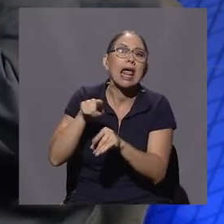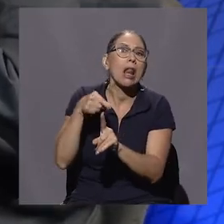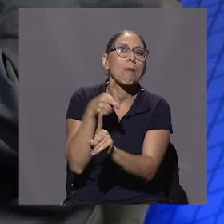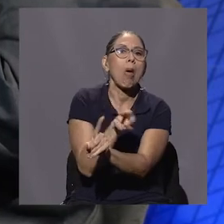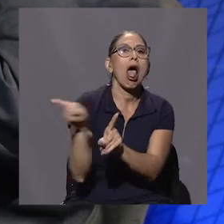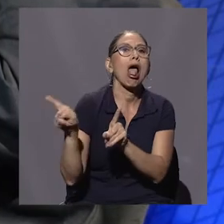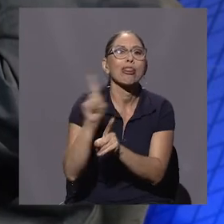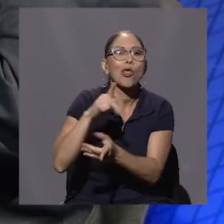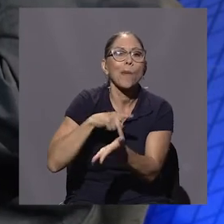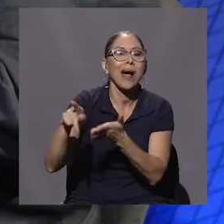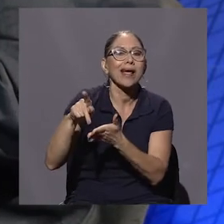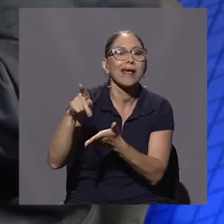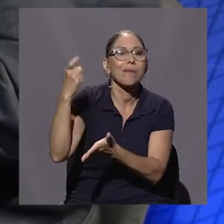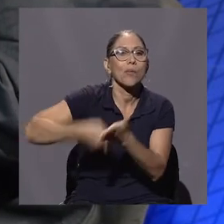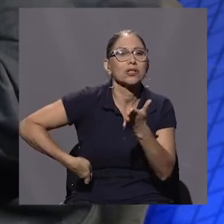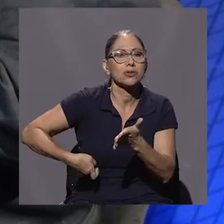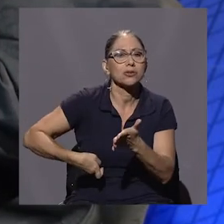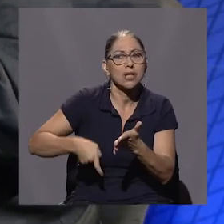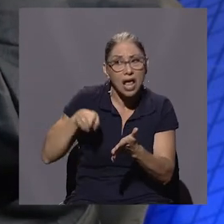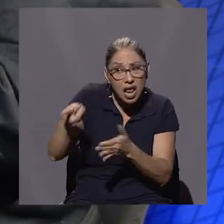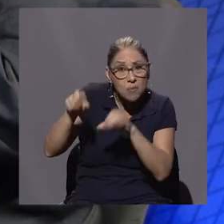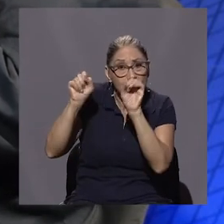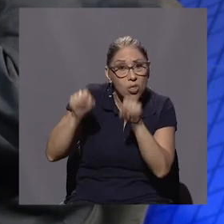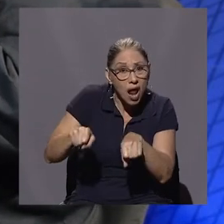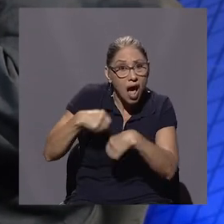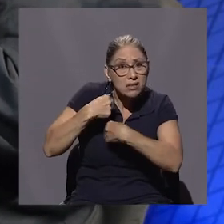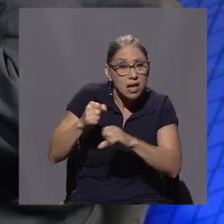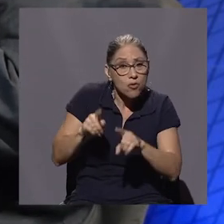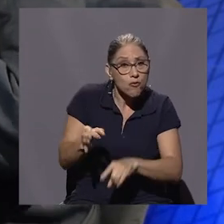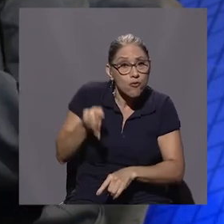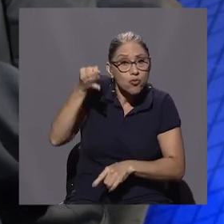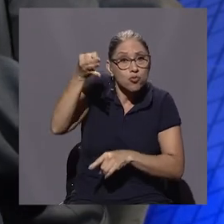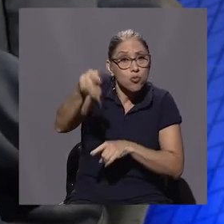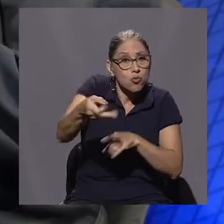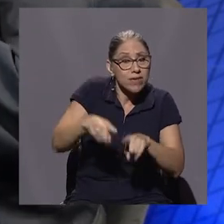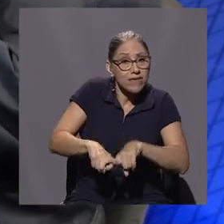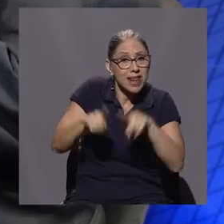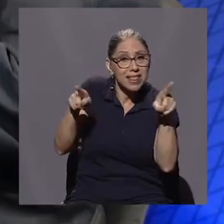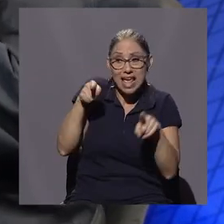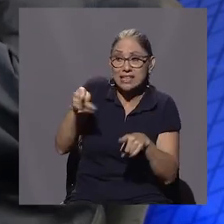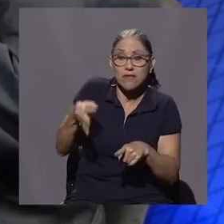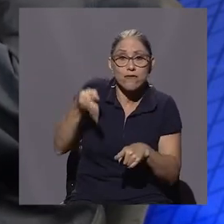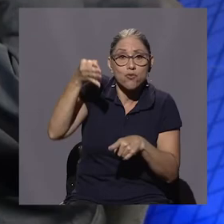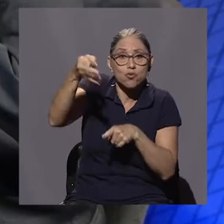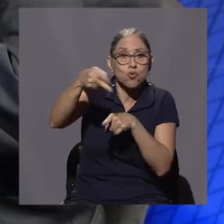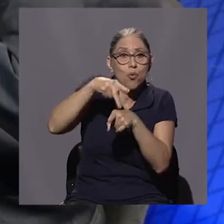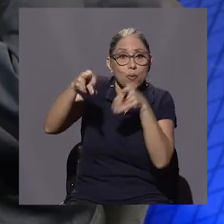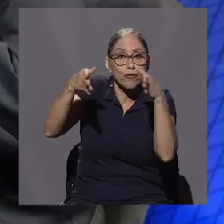dar un giro diferente ese alumno, ese futuro profesional, ese futuro economista?